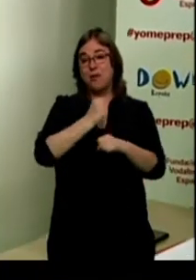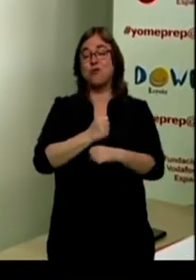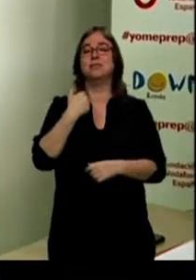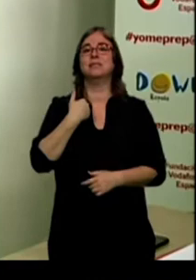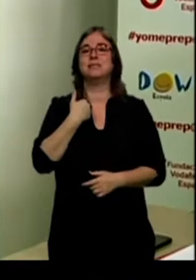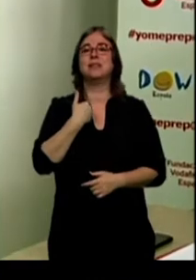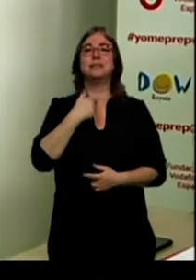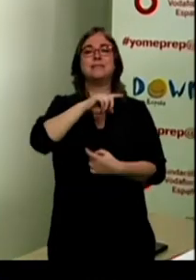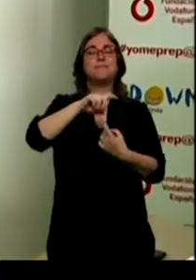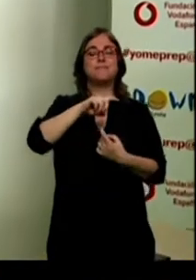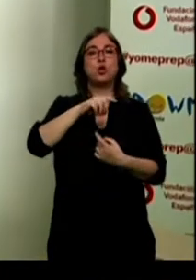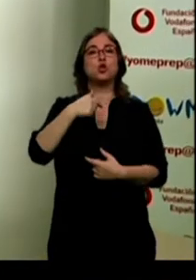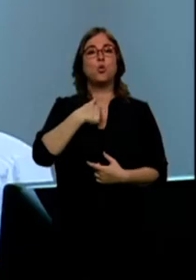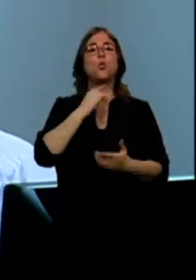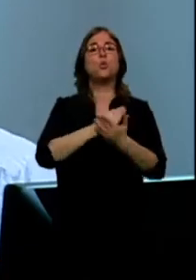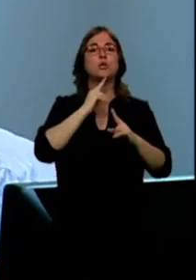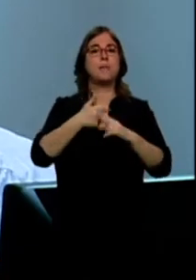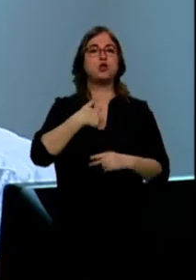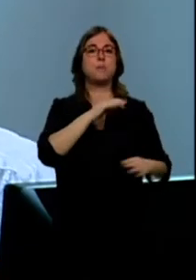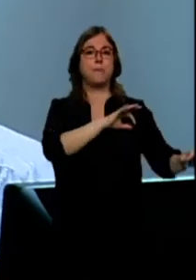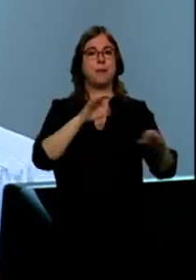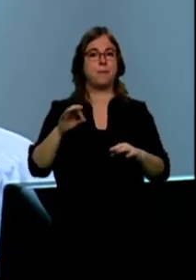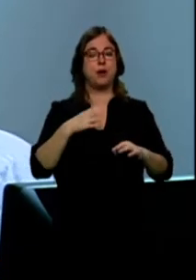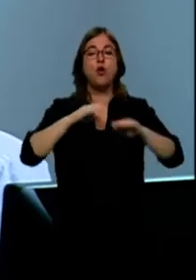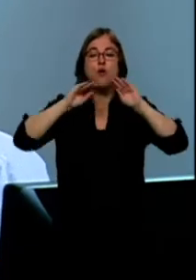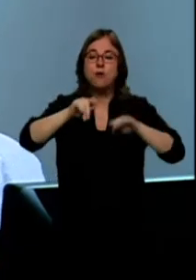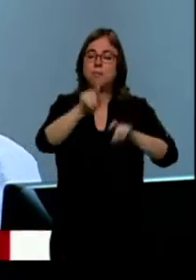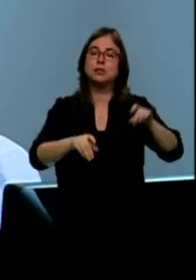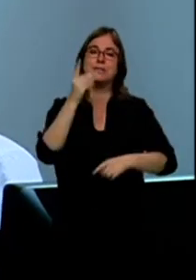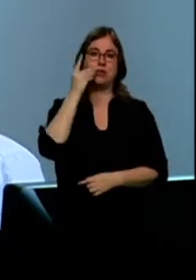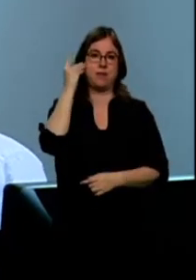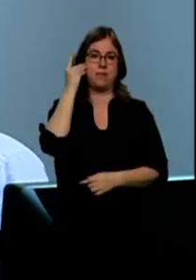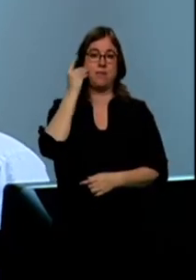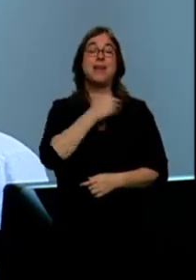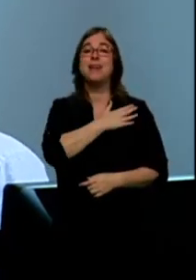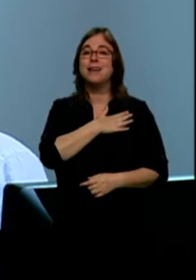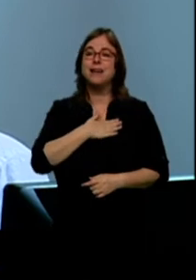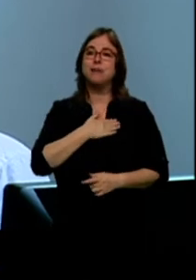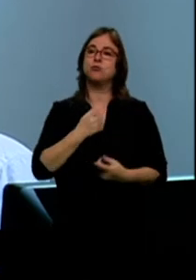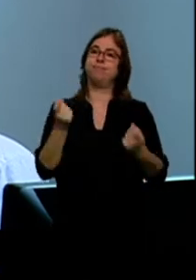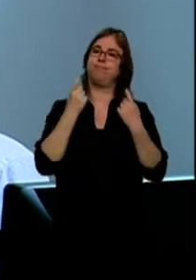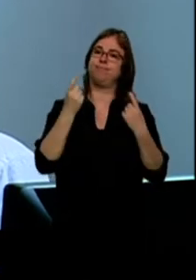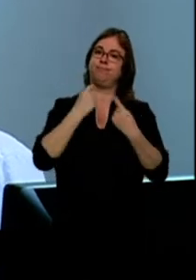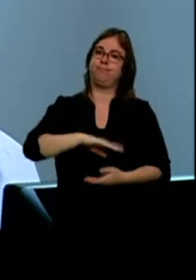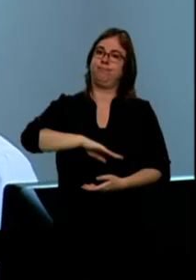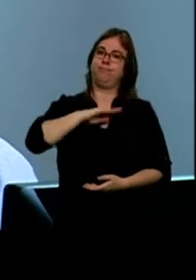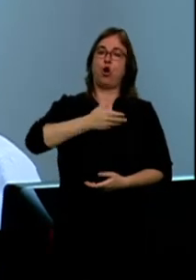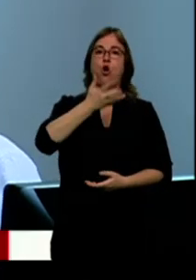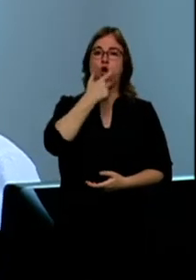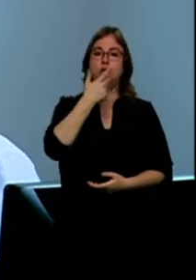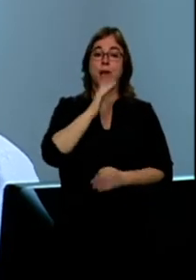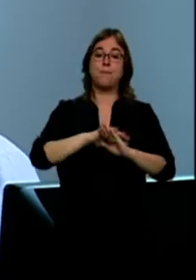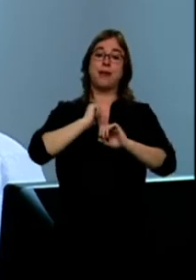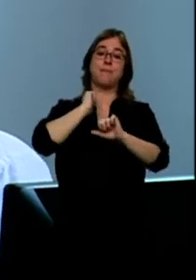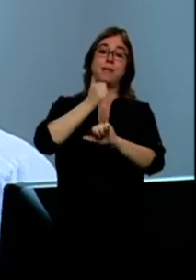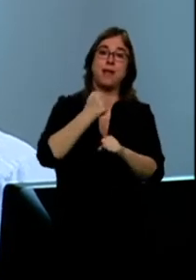con síndrome de Down. Sobre todo lo que se pretende es obtener unos conocimientos necesarios para incorporarse a ese mercado que cada vez nos demanda